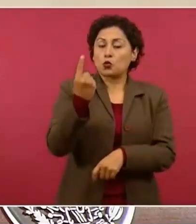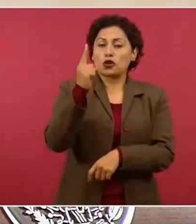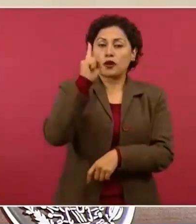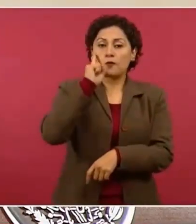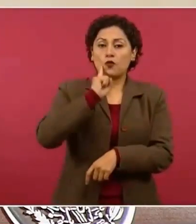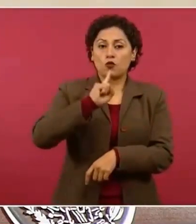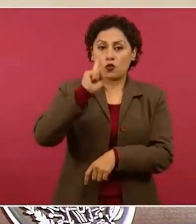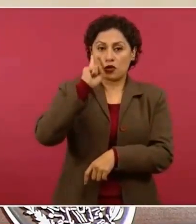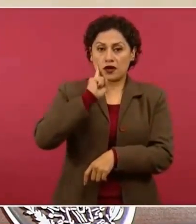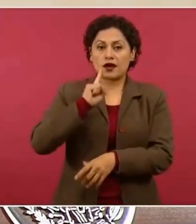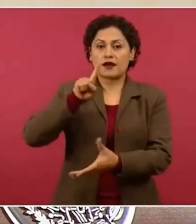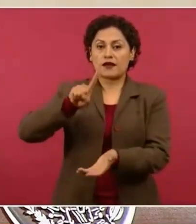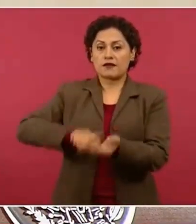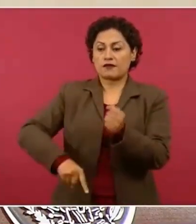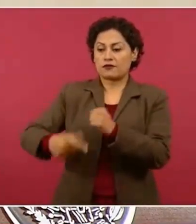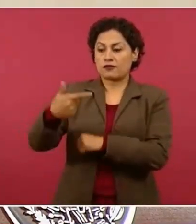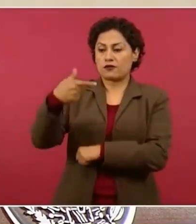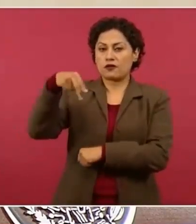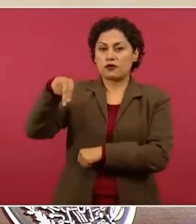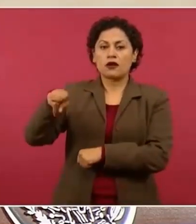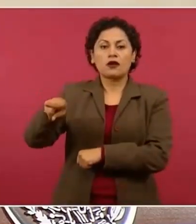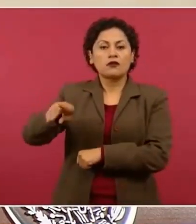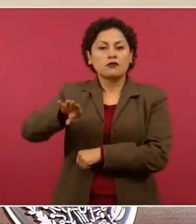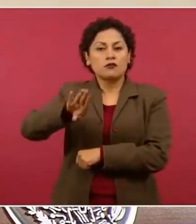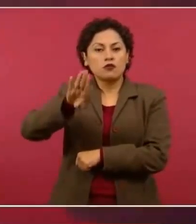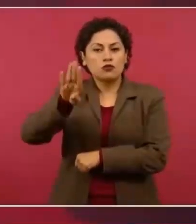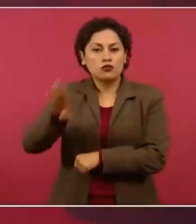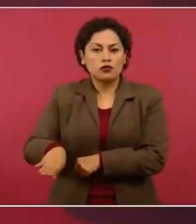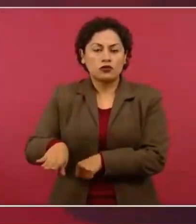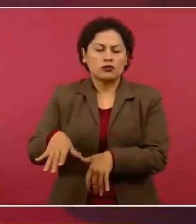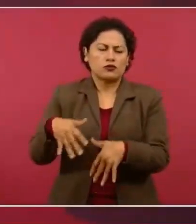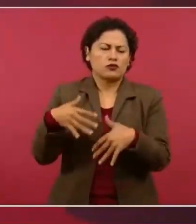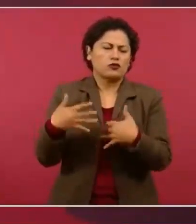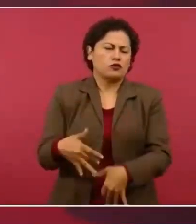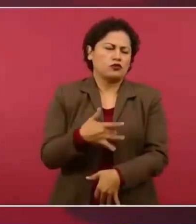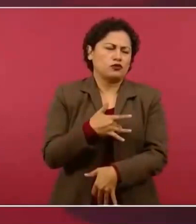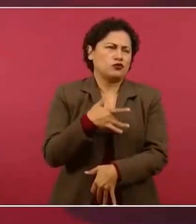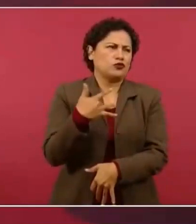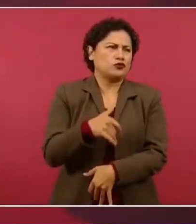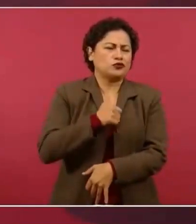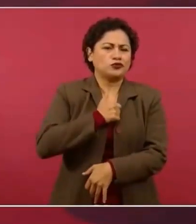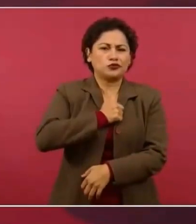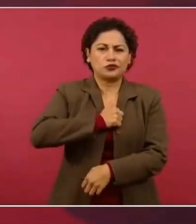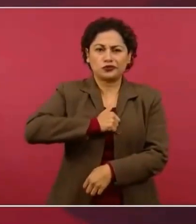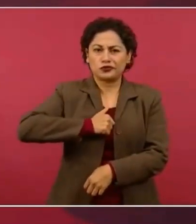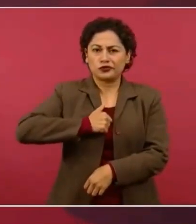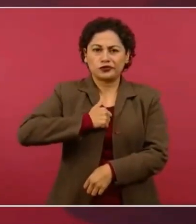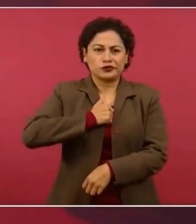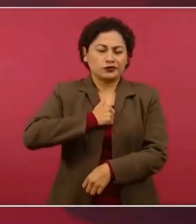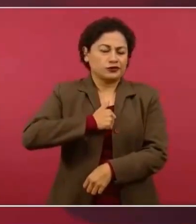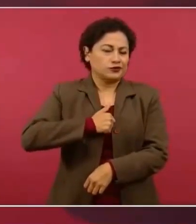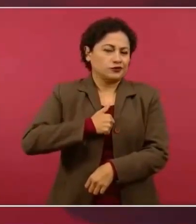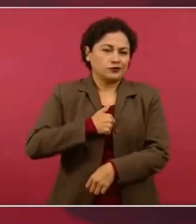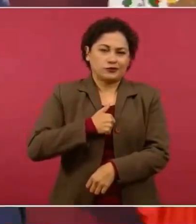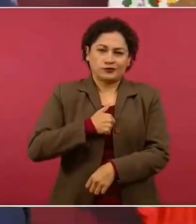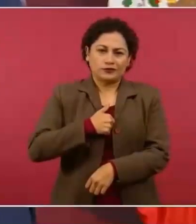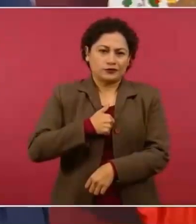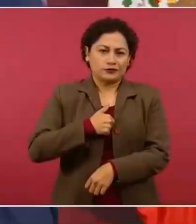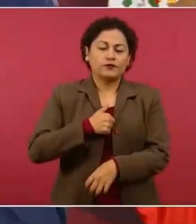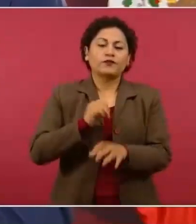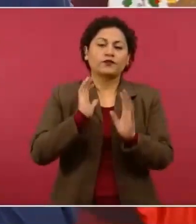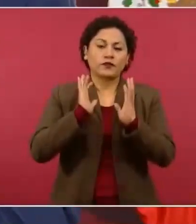que hayan fallecido, ya se ha hablado con